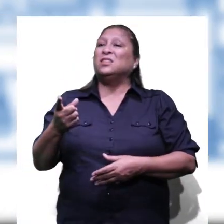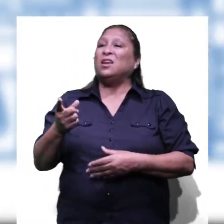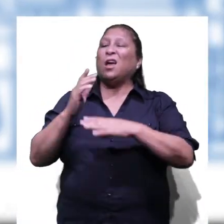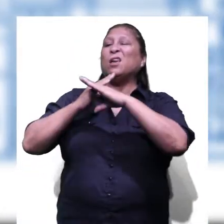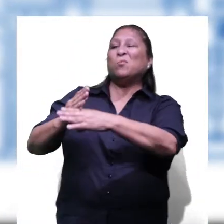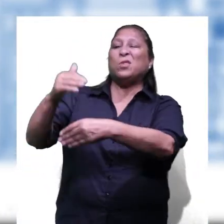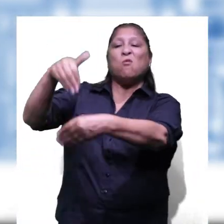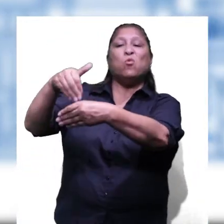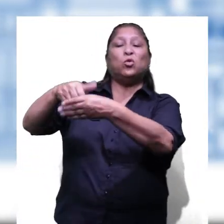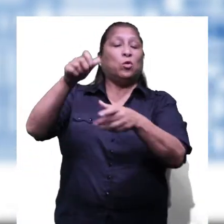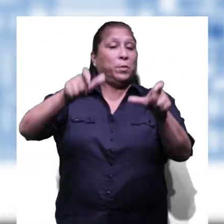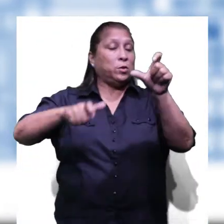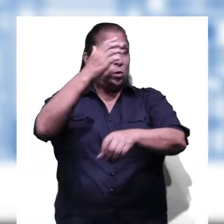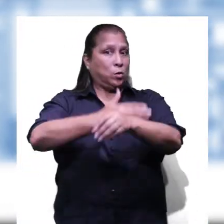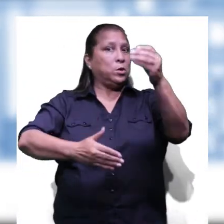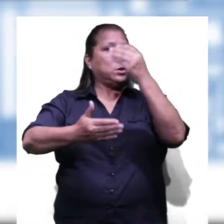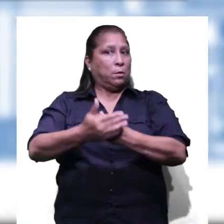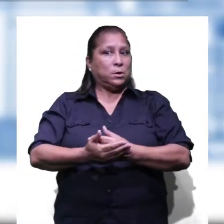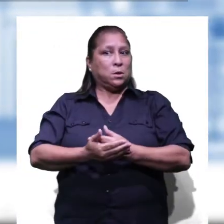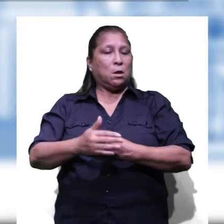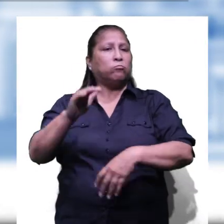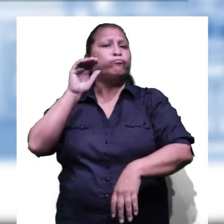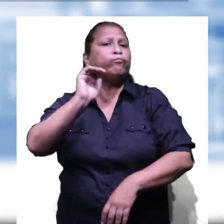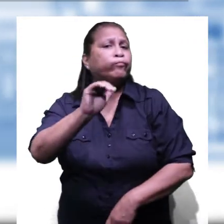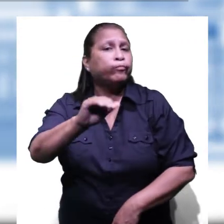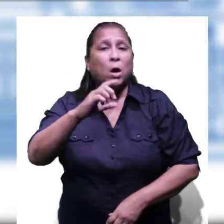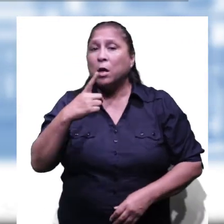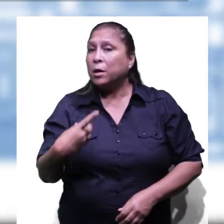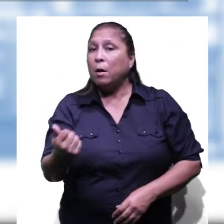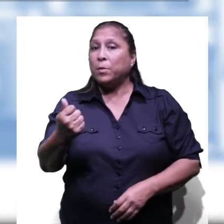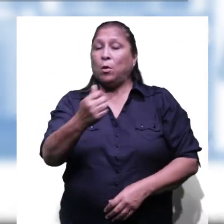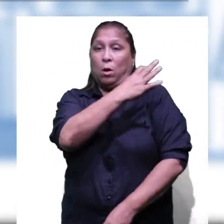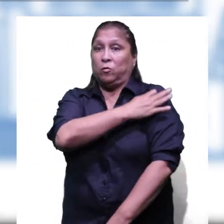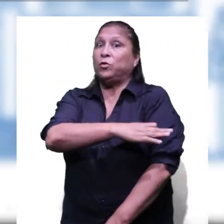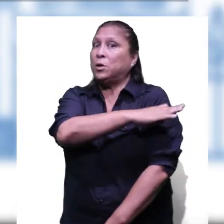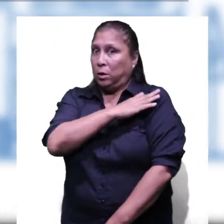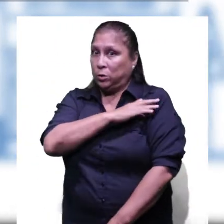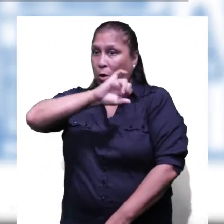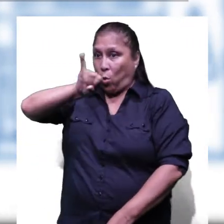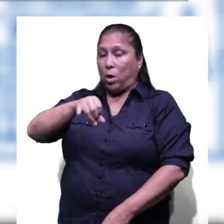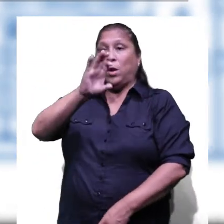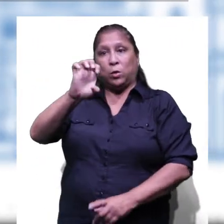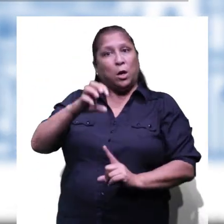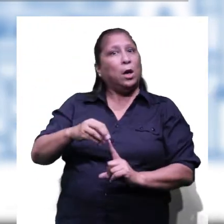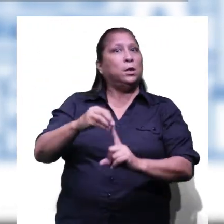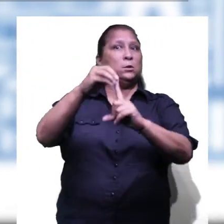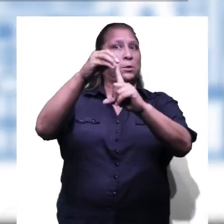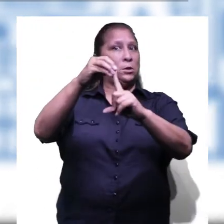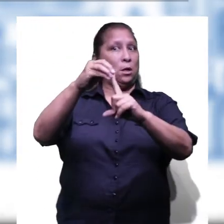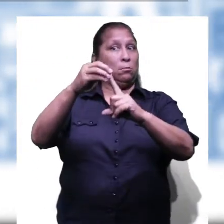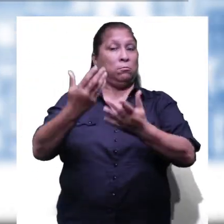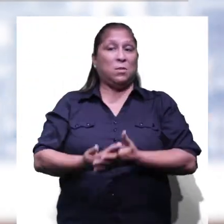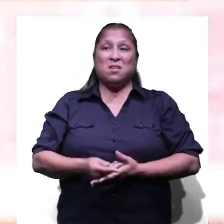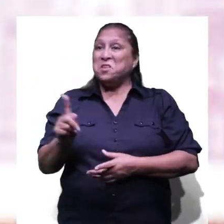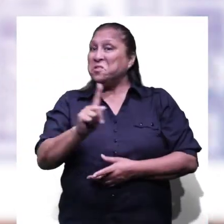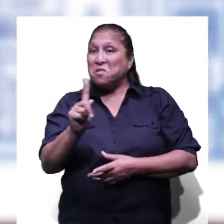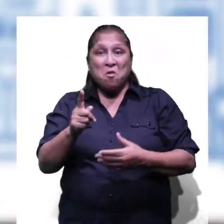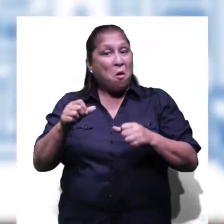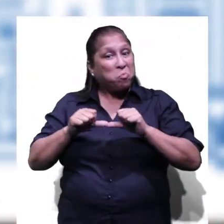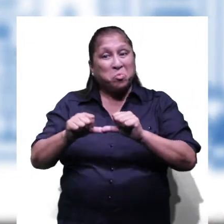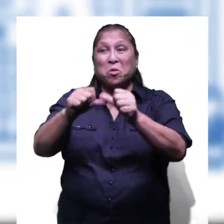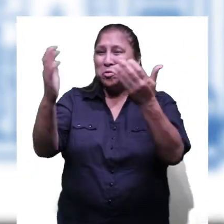Si se impidiera el voto de una persona con discapacidad comunícalo de inmediato a los fiscalizadores del Jurado Electoral Especial.